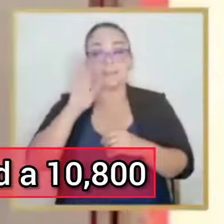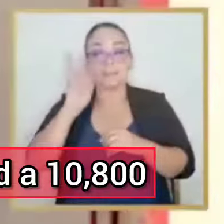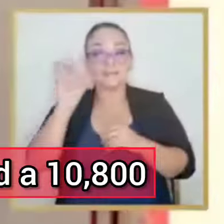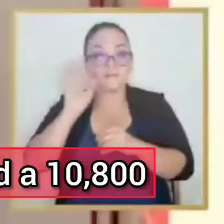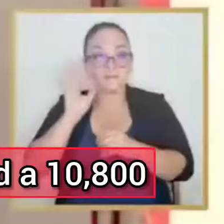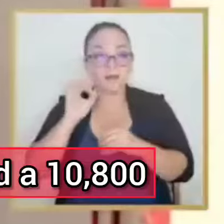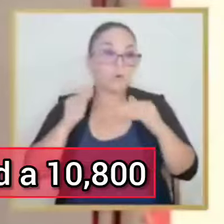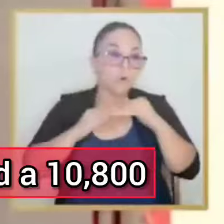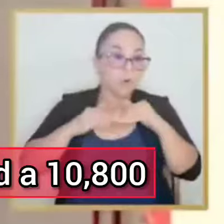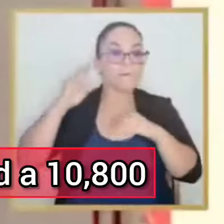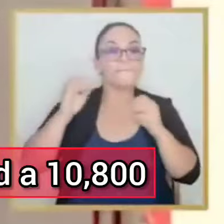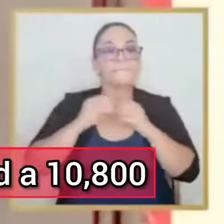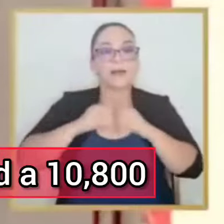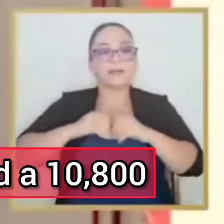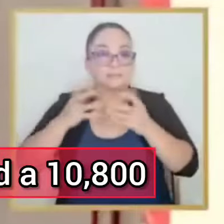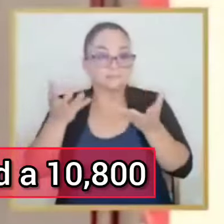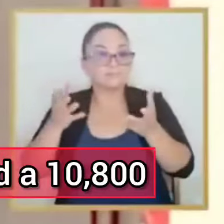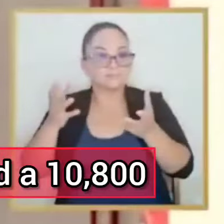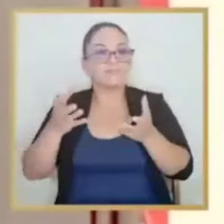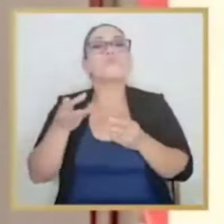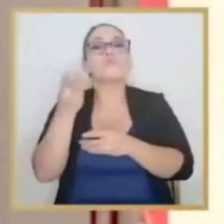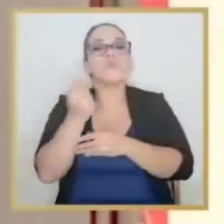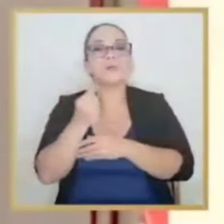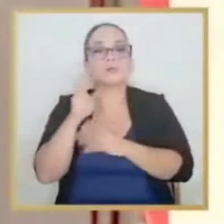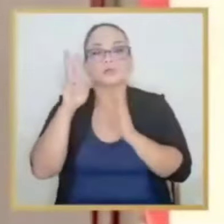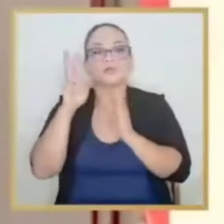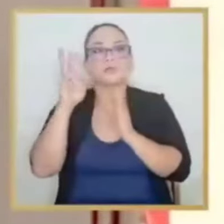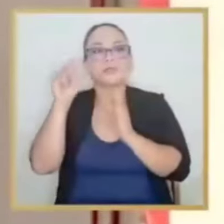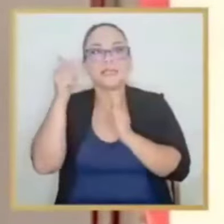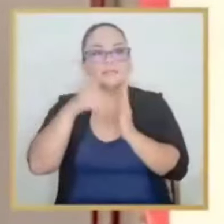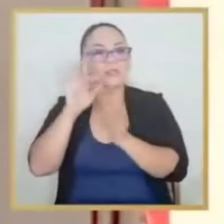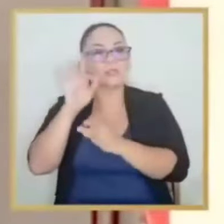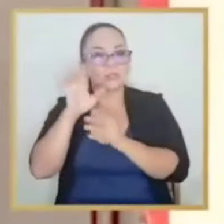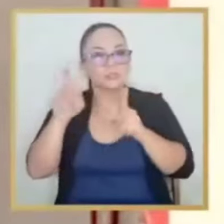26 de febrero aumentará la capacidad a 10.800 pasajeros.